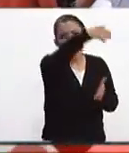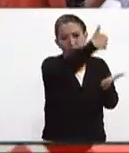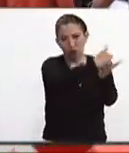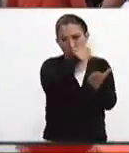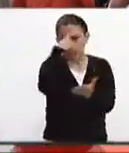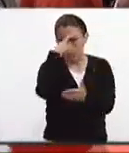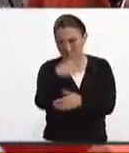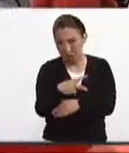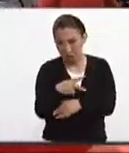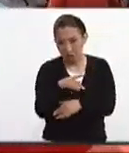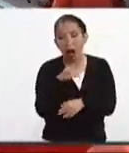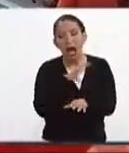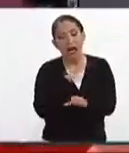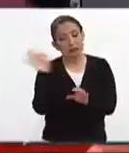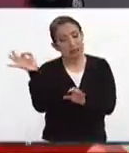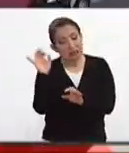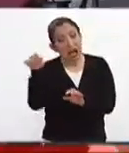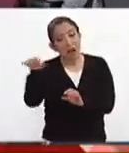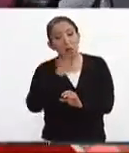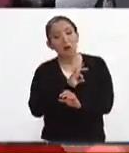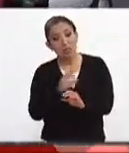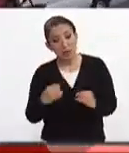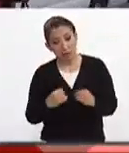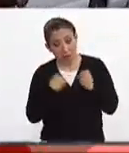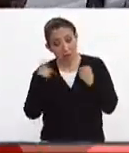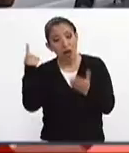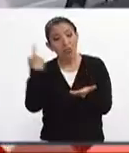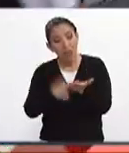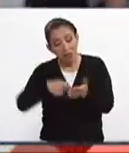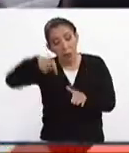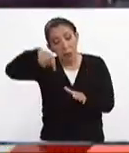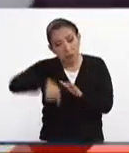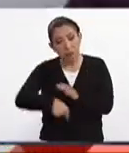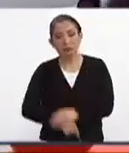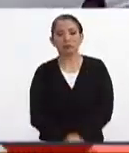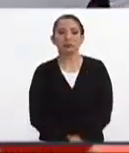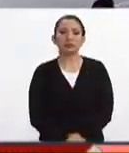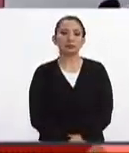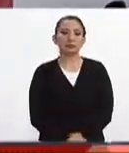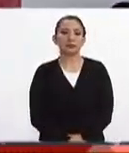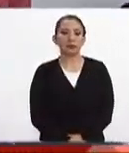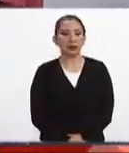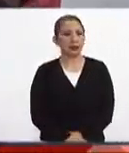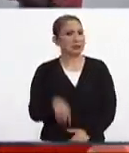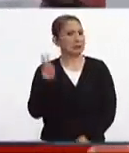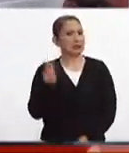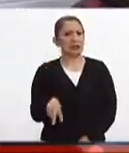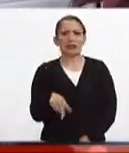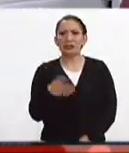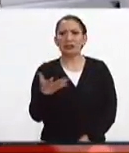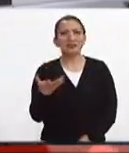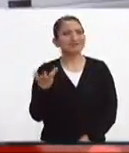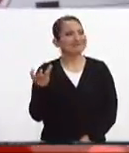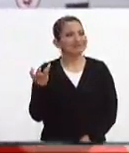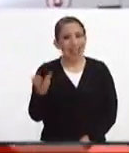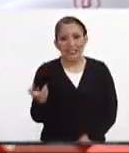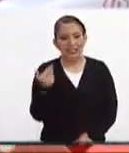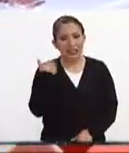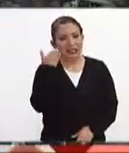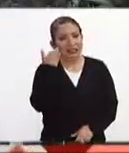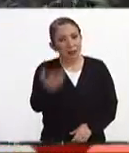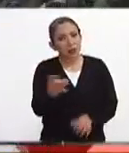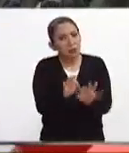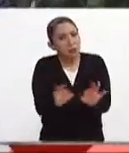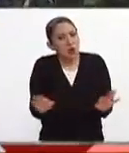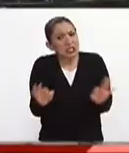la ciudad en donde existe todavía la posibilidad de personas con vida Sí, sin duda y sobre todo que estos momentos